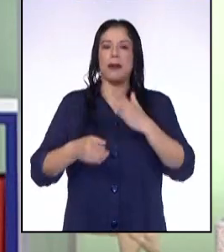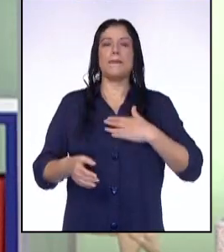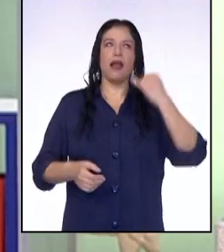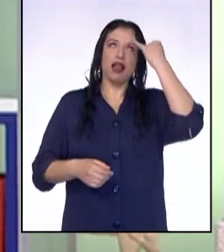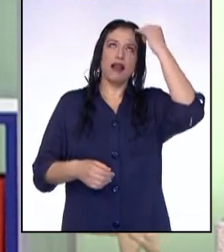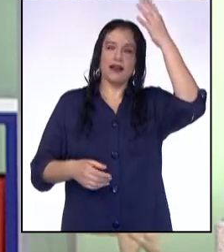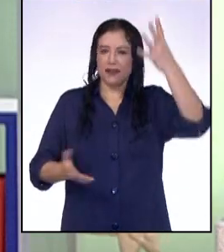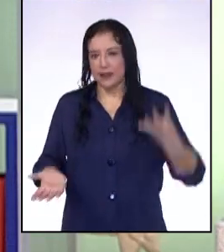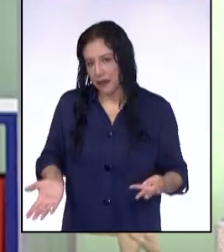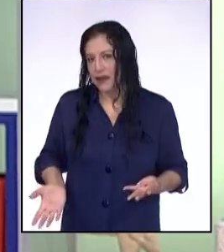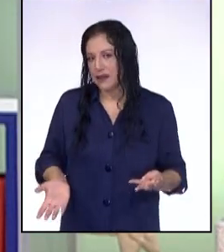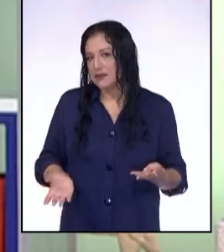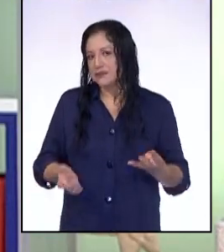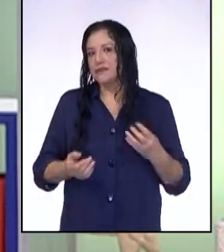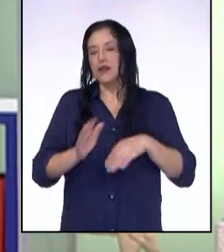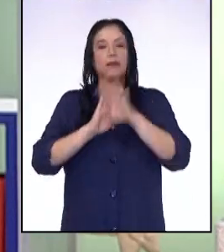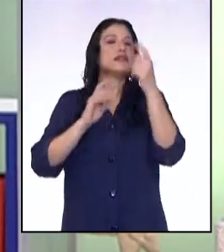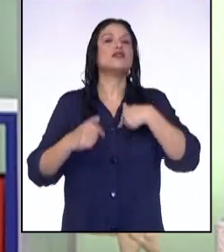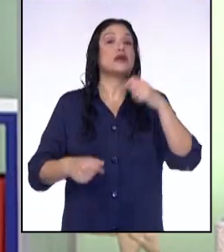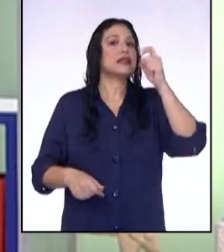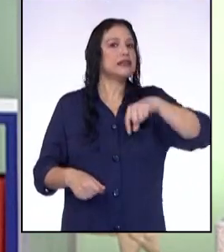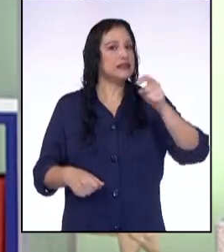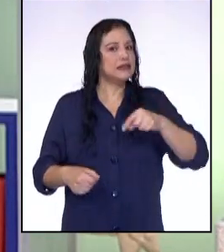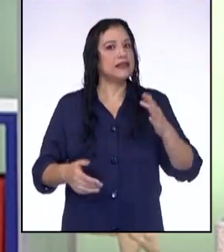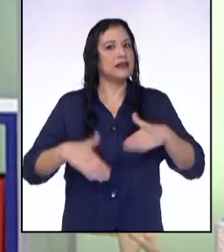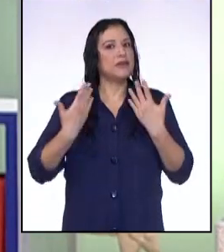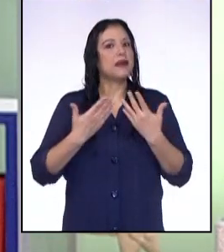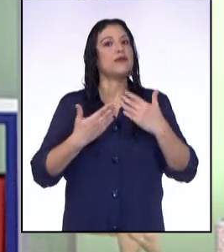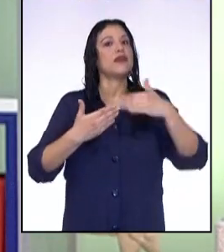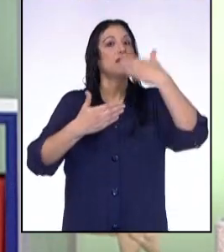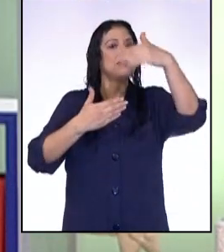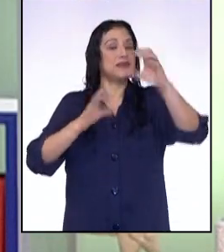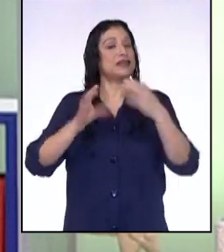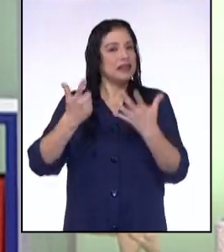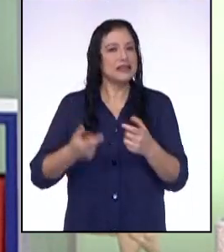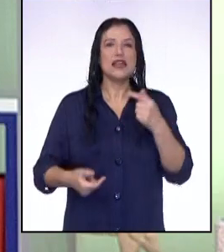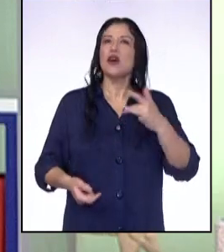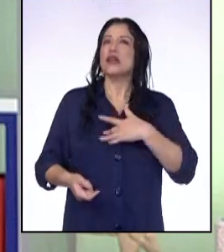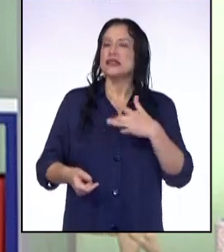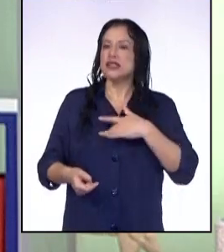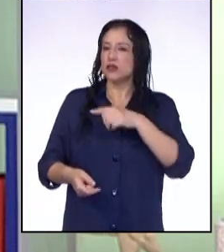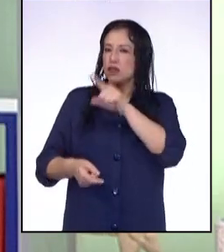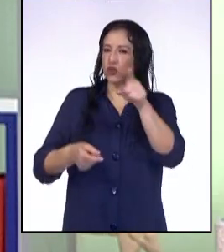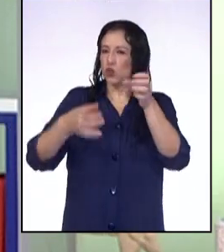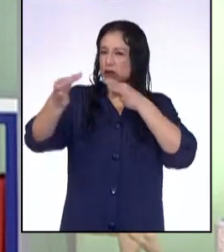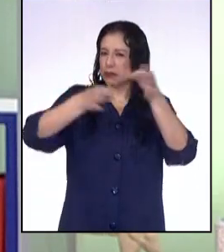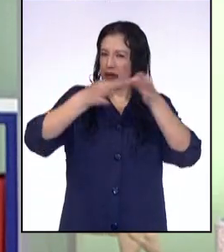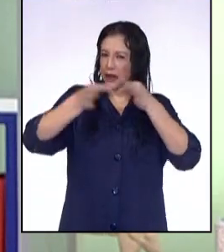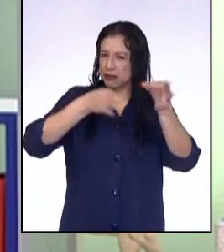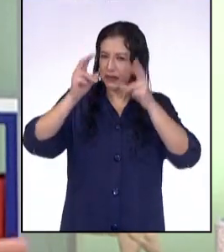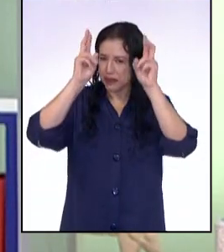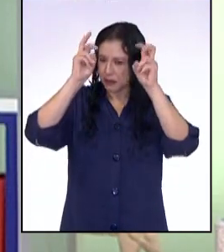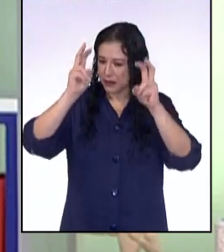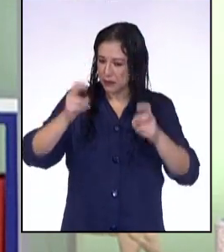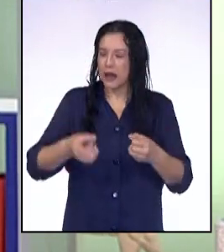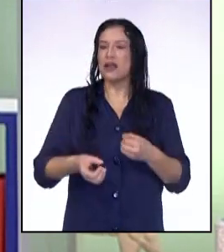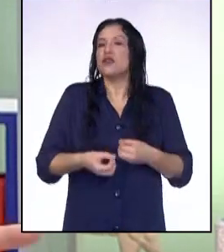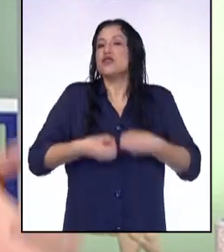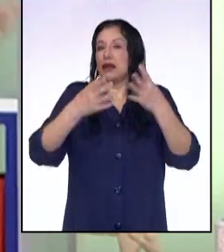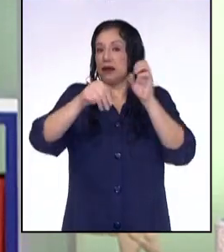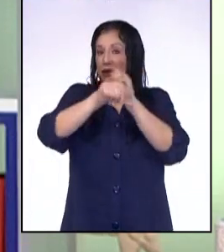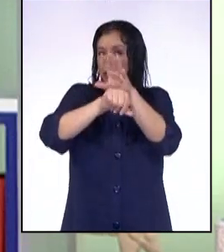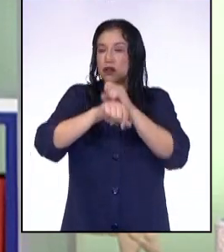creatividad. Definitivamente la voy a necesitar para los programas que vienen. Y siento que mientras usted nos explicaba el tema y daba indicaciones,